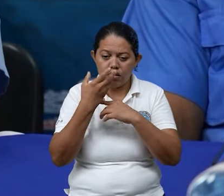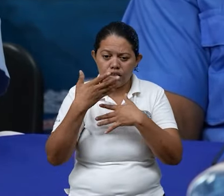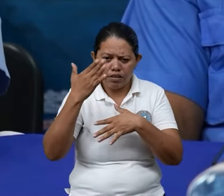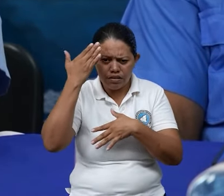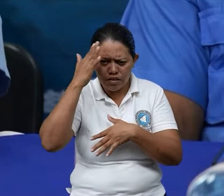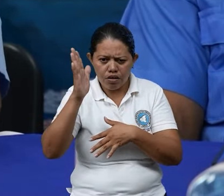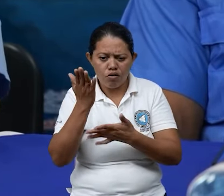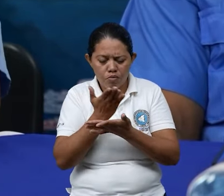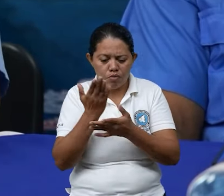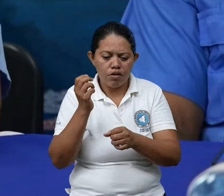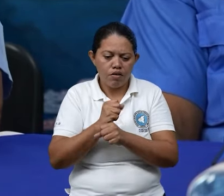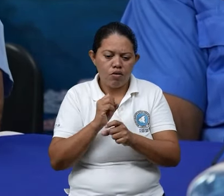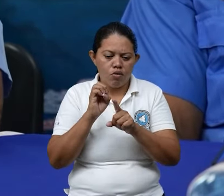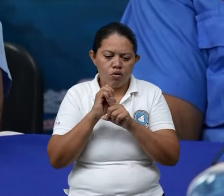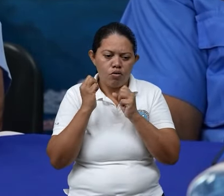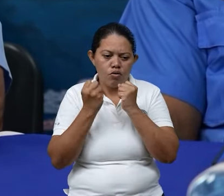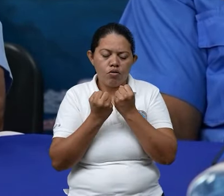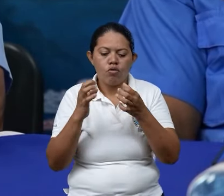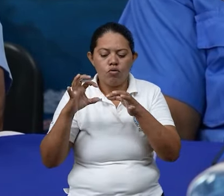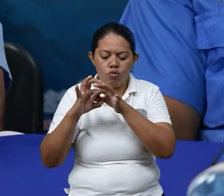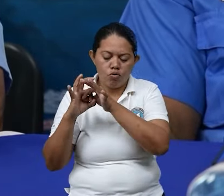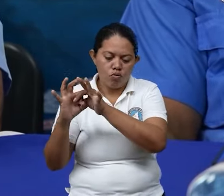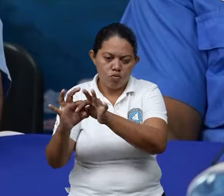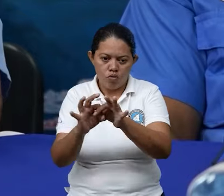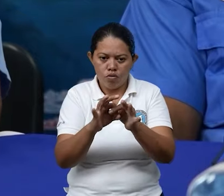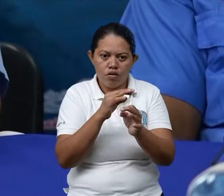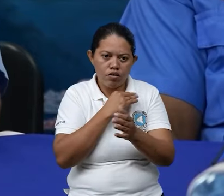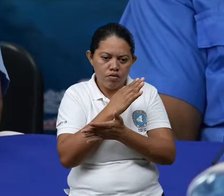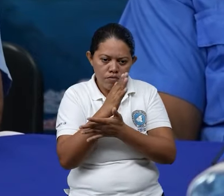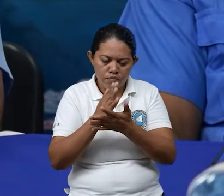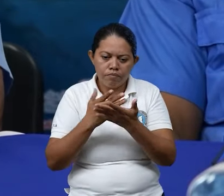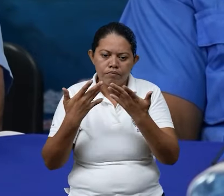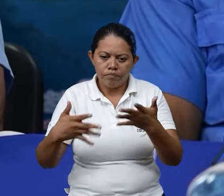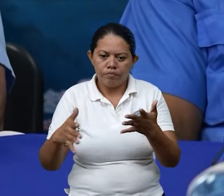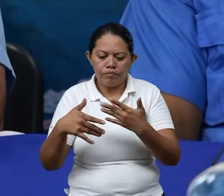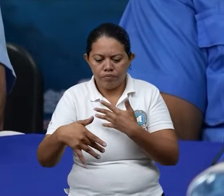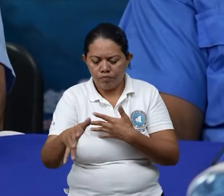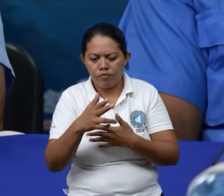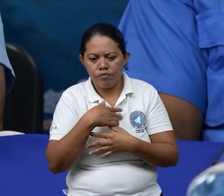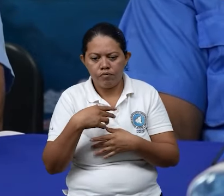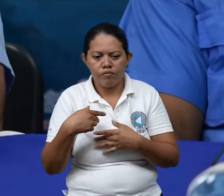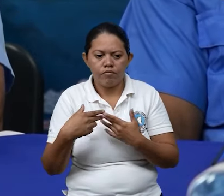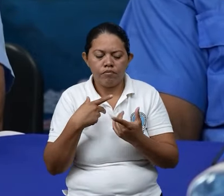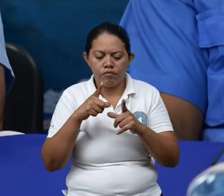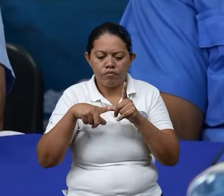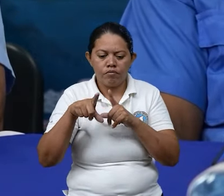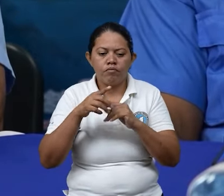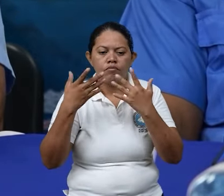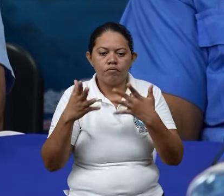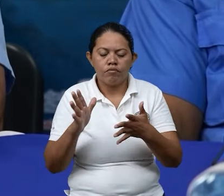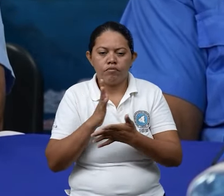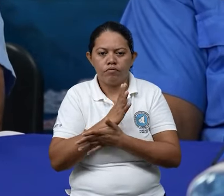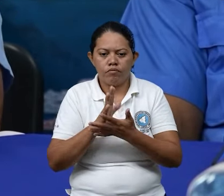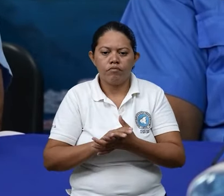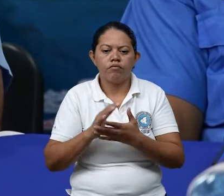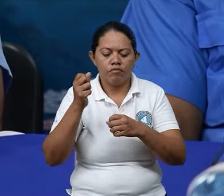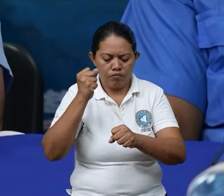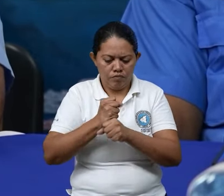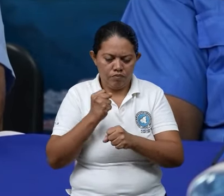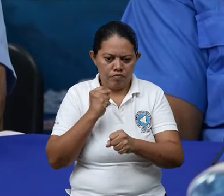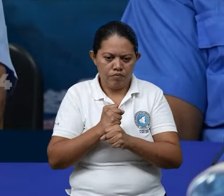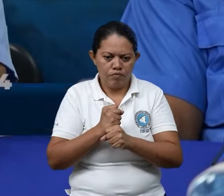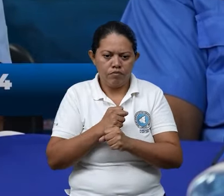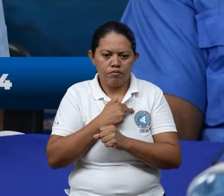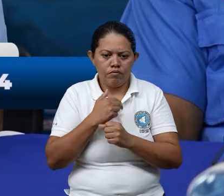para luego de manera conjunta y tomando en consideración estos escenarios trabajar